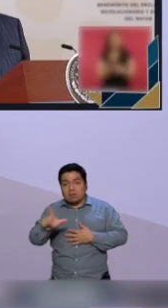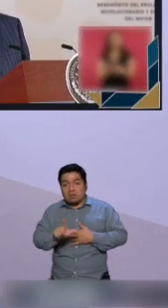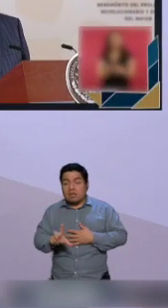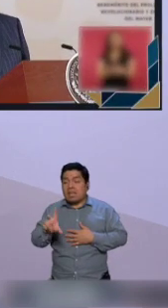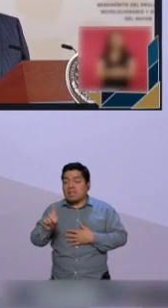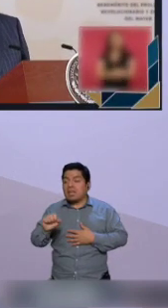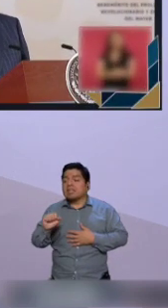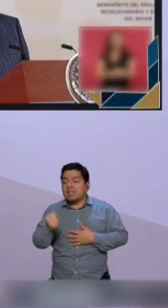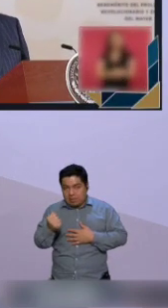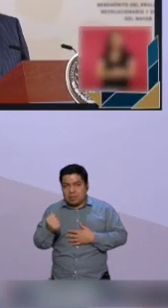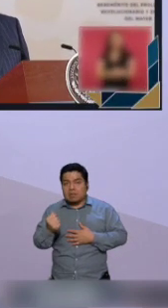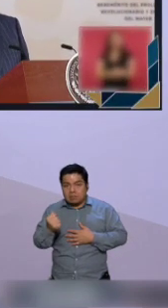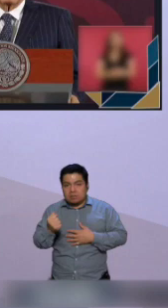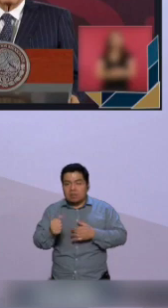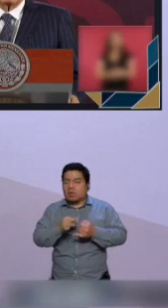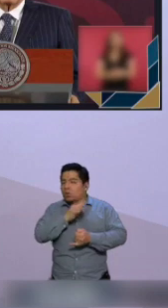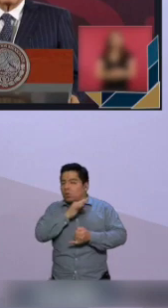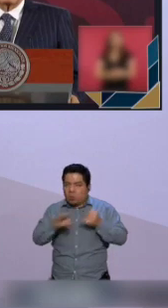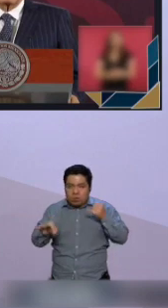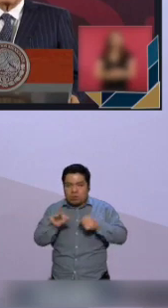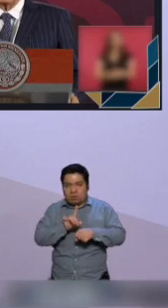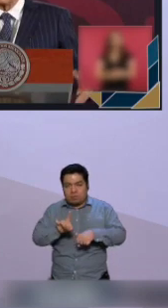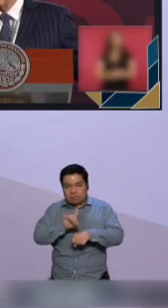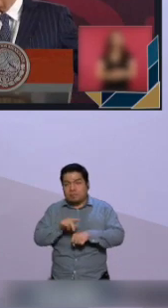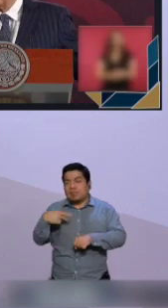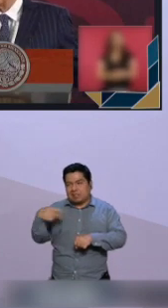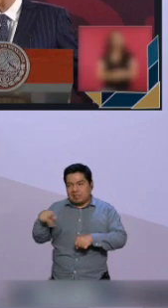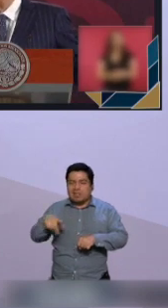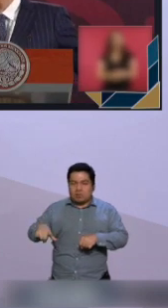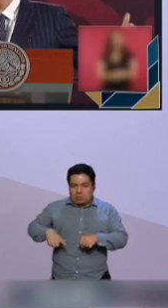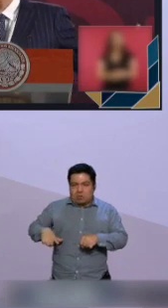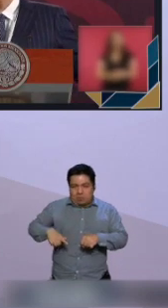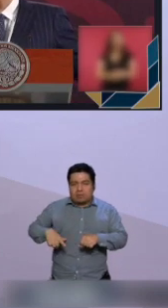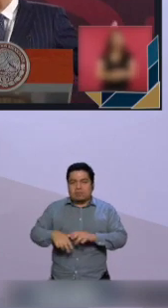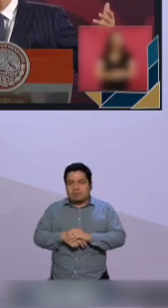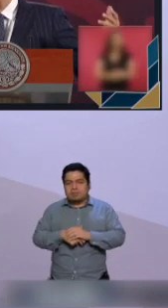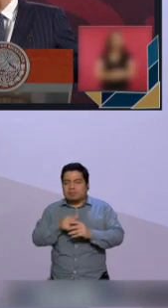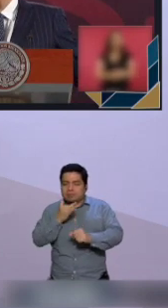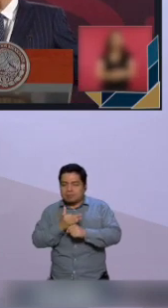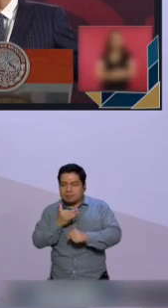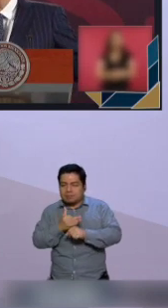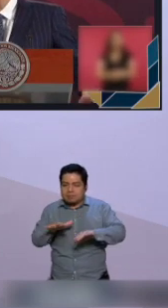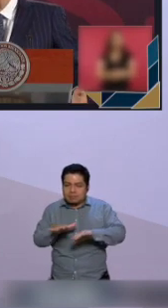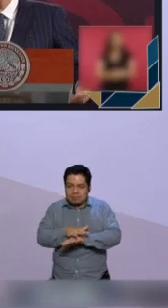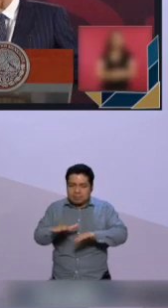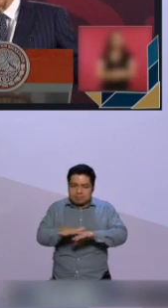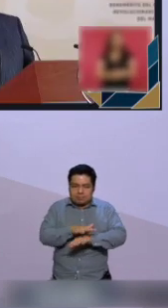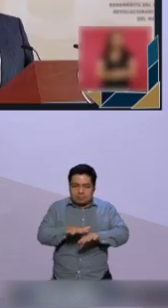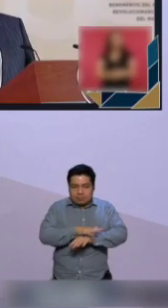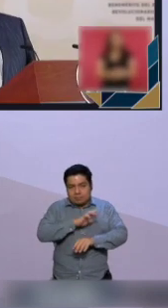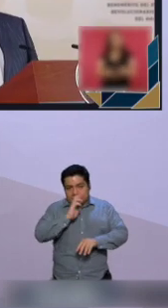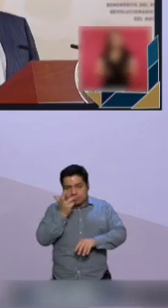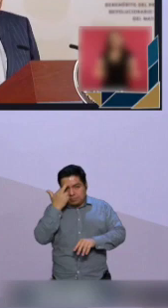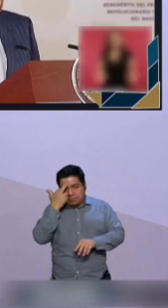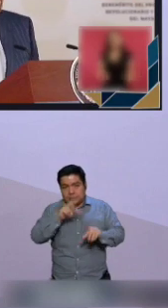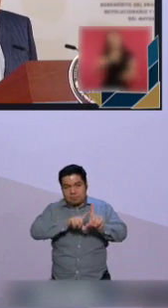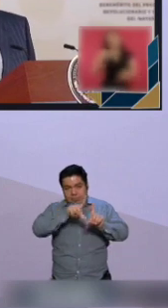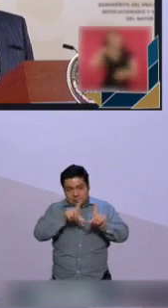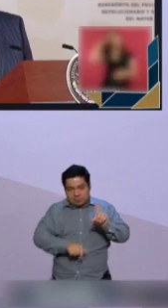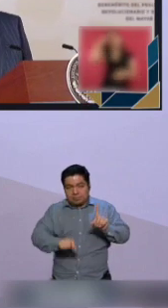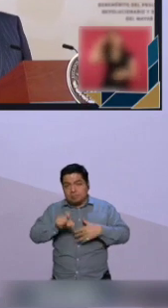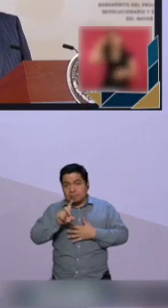septiembre de este año, en el último día de su administración. Además, mencionó que está analizando cambiar la gira que tiene contemplada por las 32